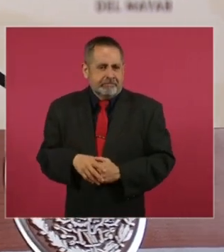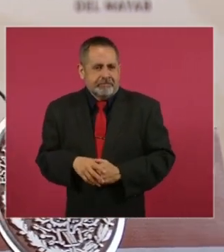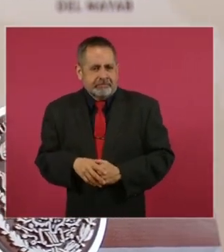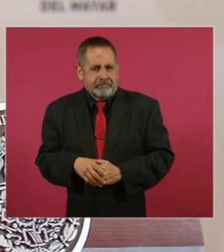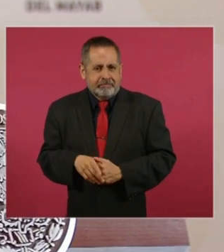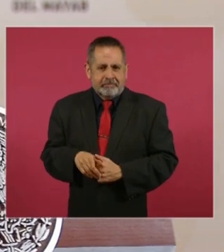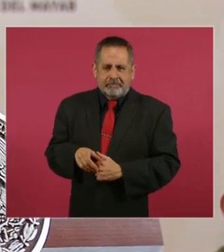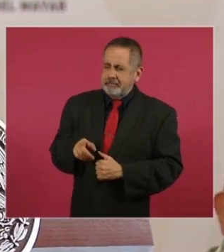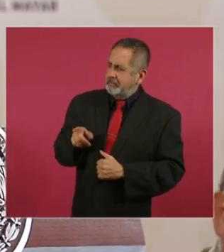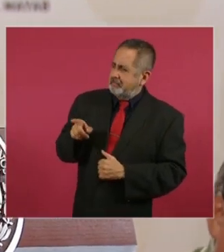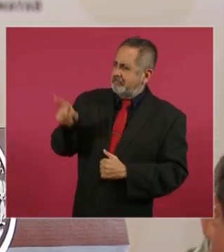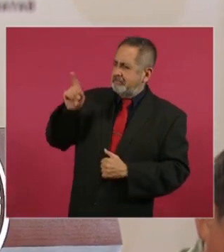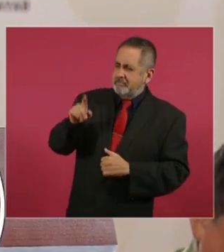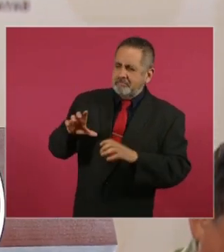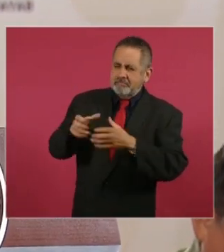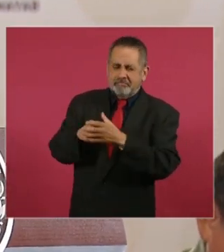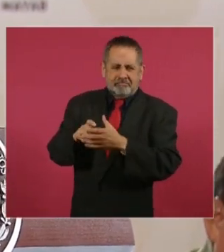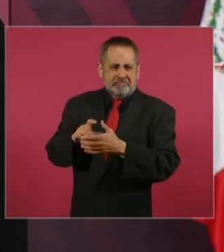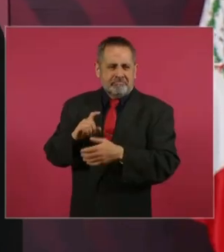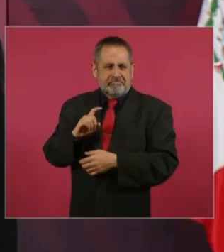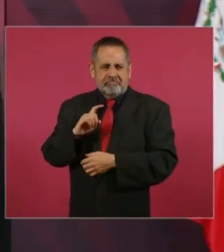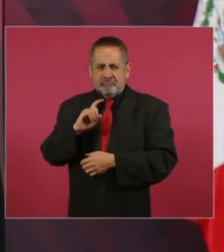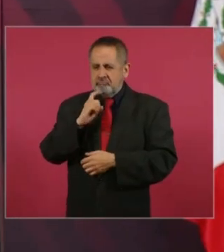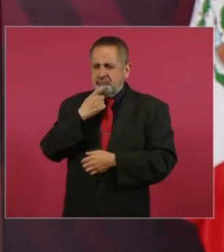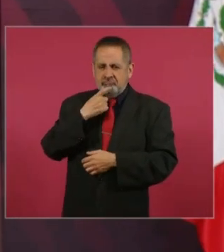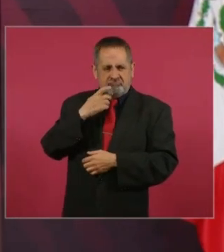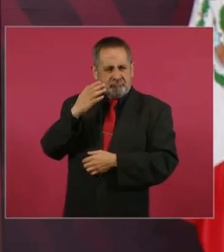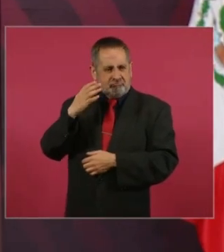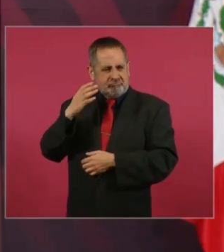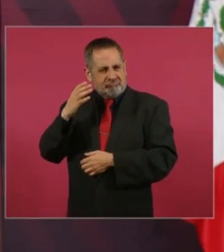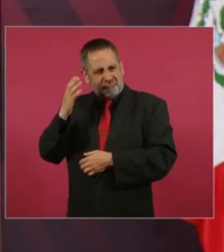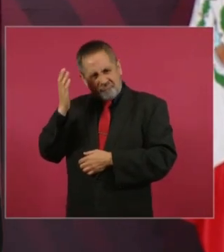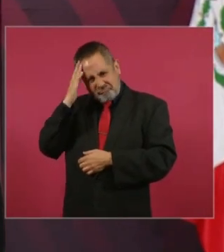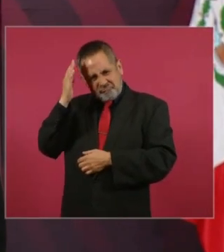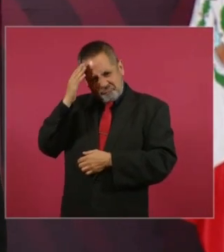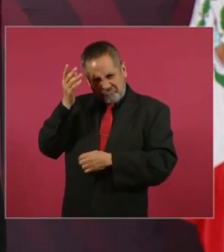Manoelovich, el dictador.